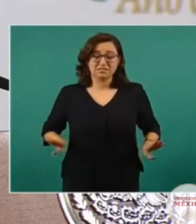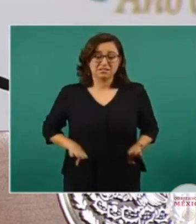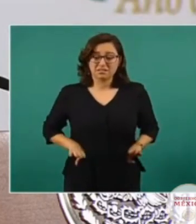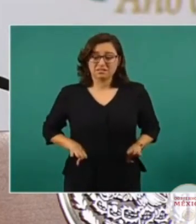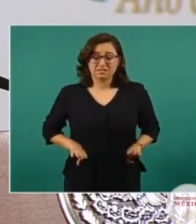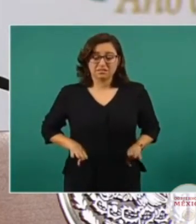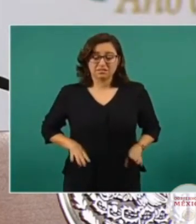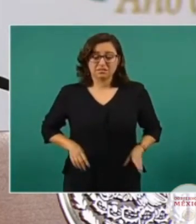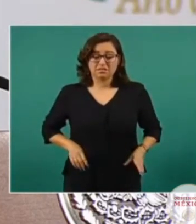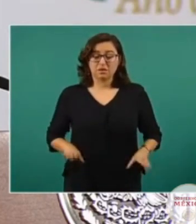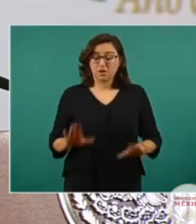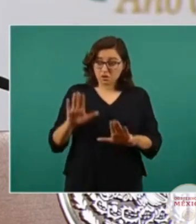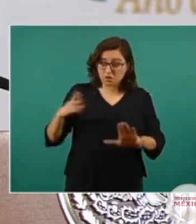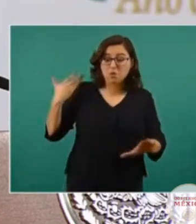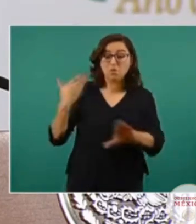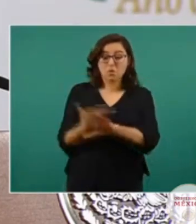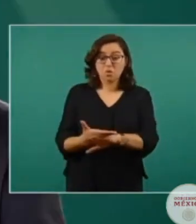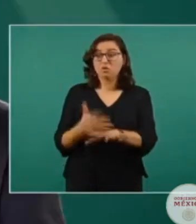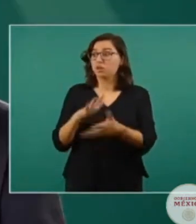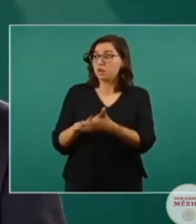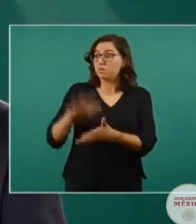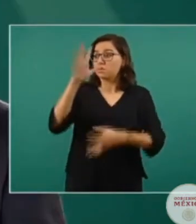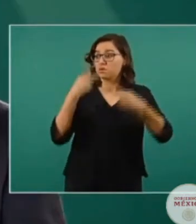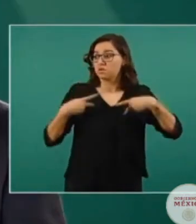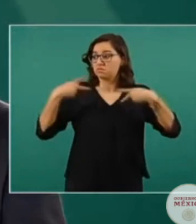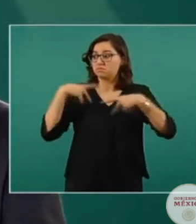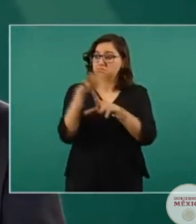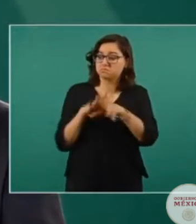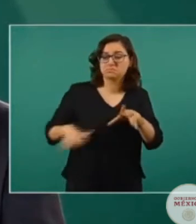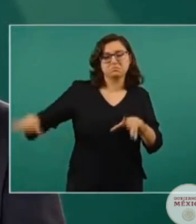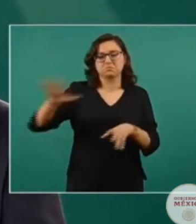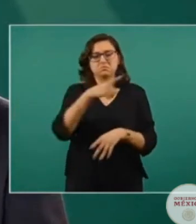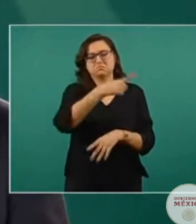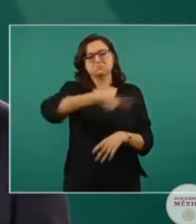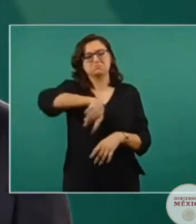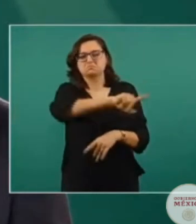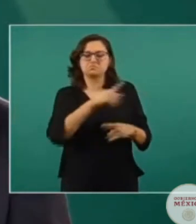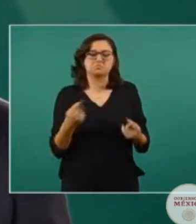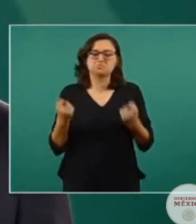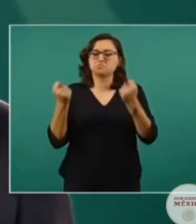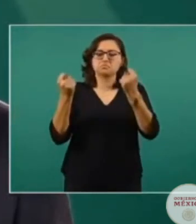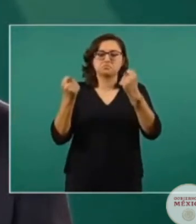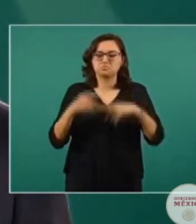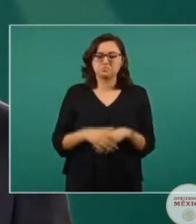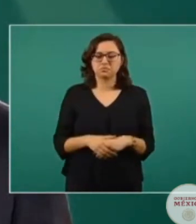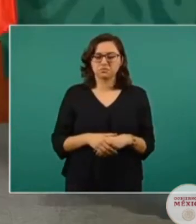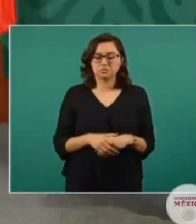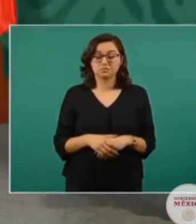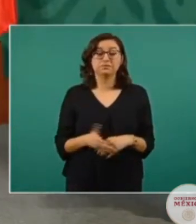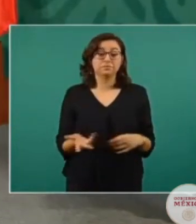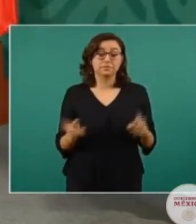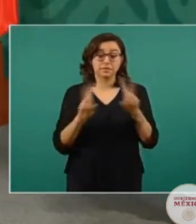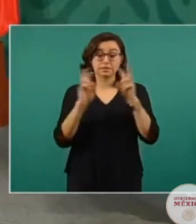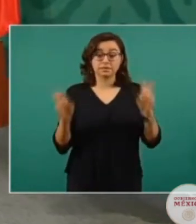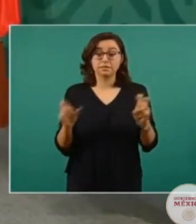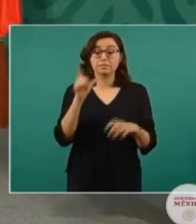cuando se afecta a la mayoría de los mexicanos, en el caso de la luz, que hemos estado diciendo,